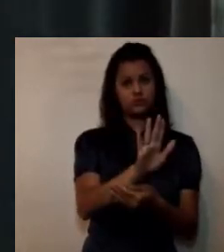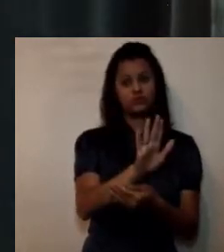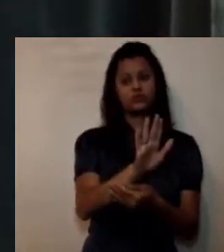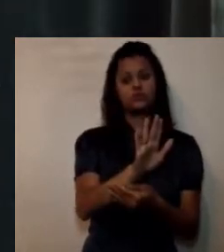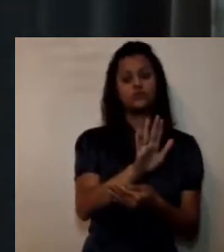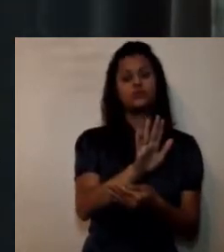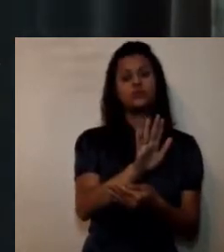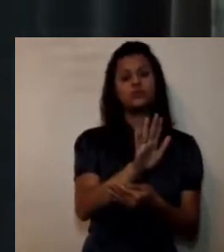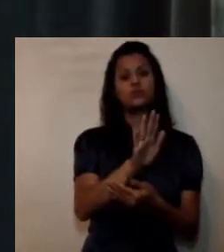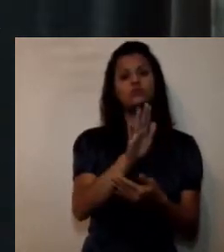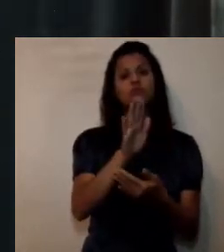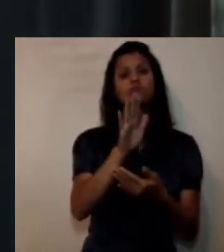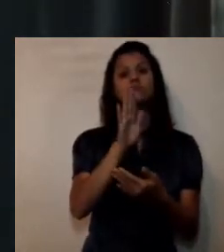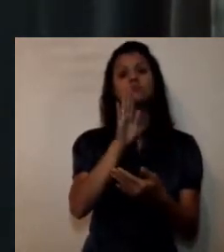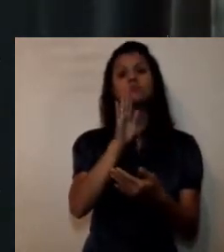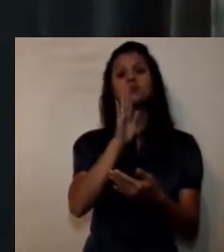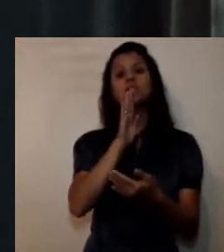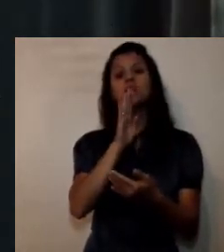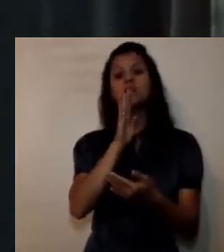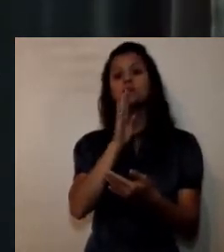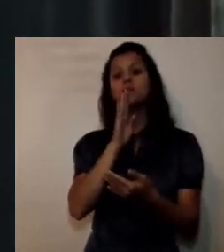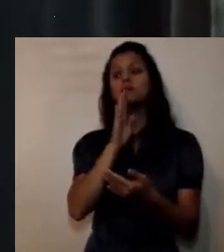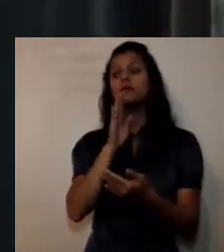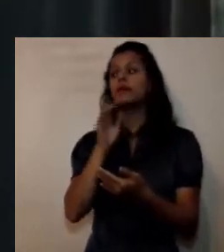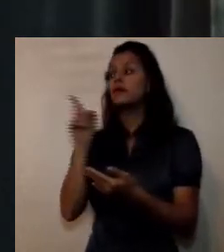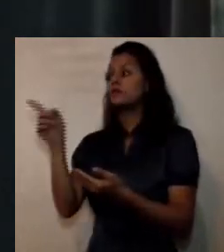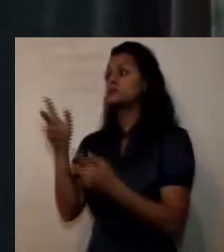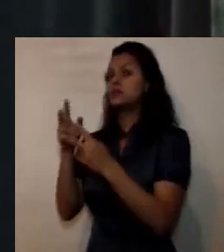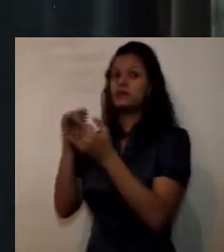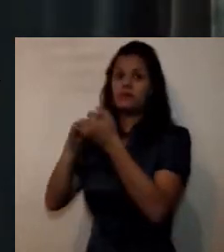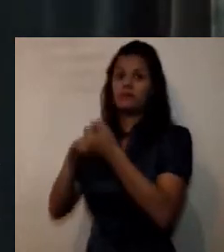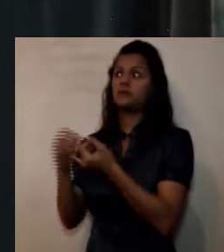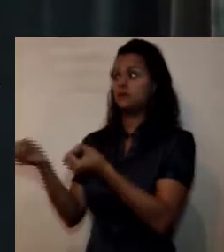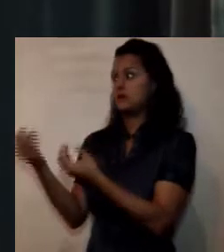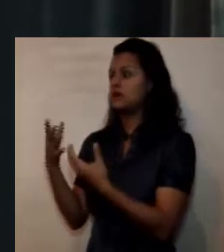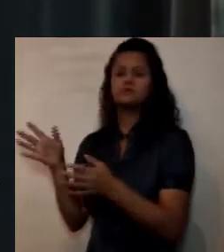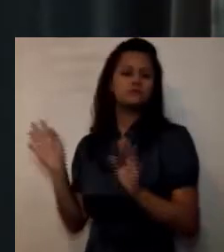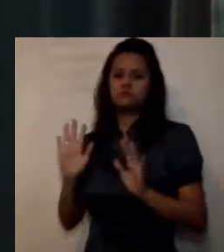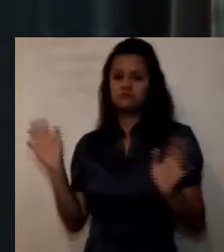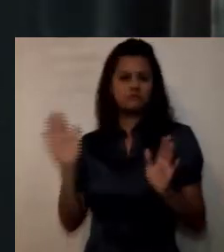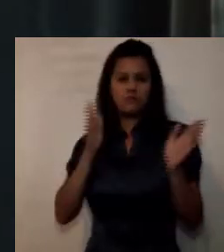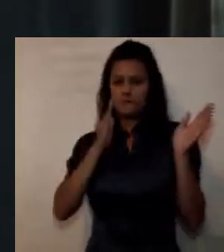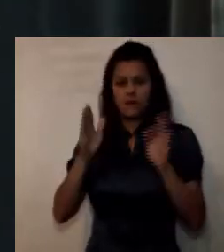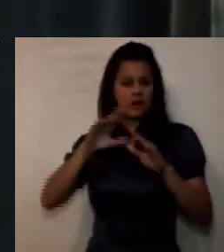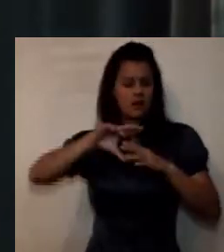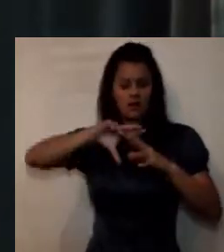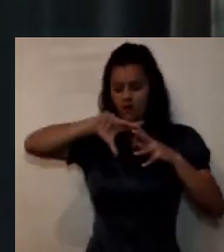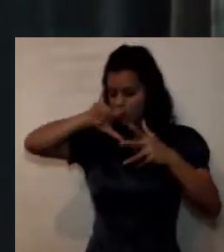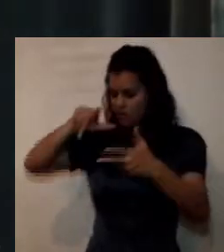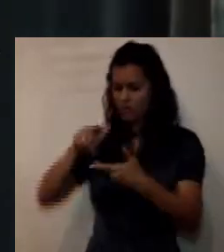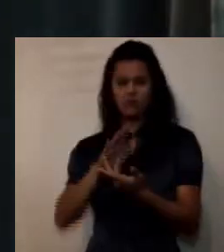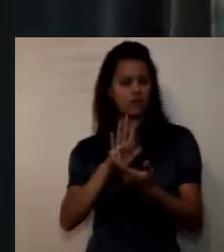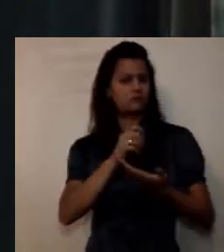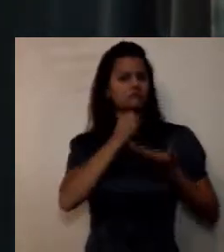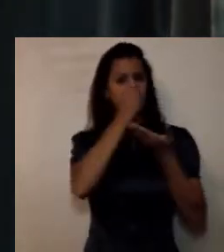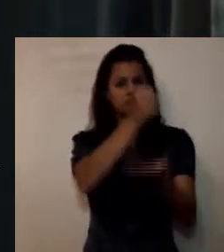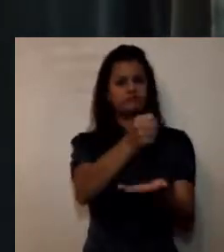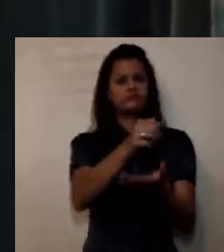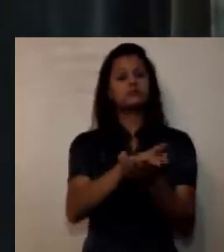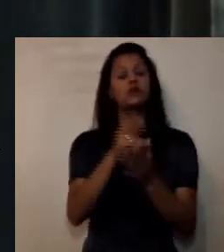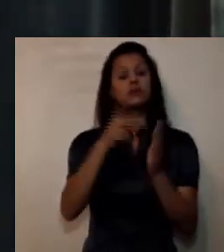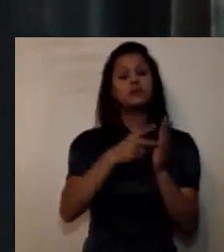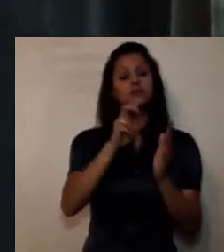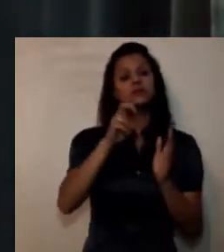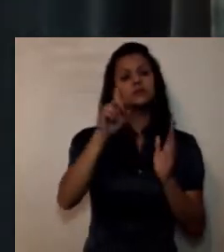actores institucionales sino es un plan global para el año 2017 6.310 millones el